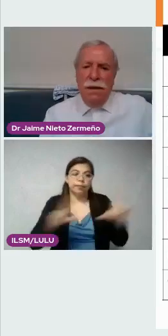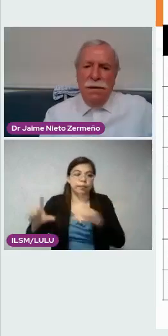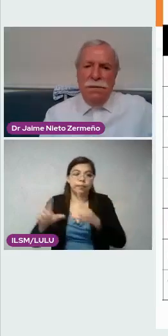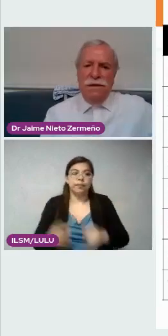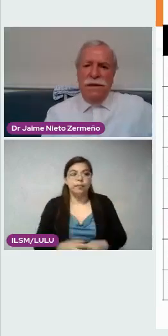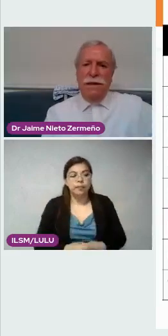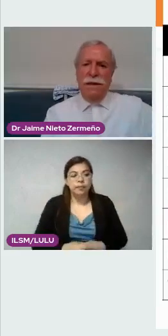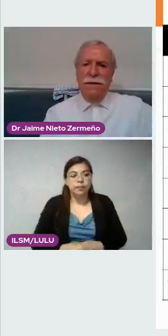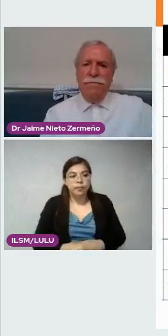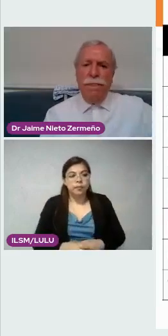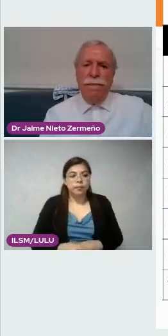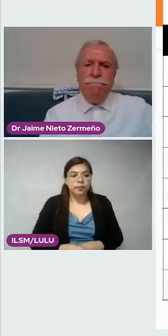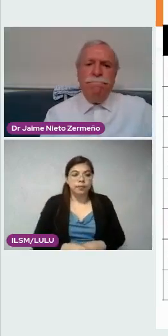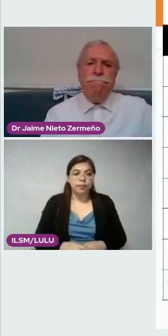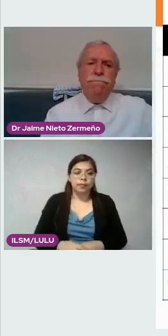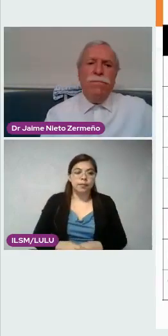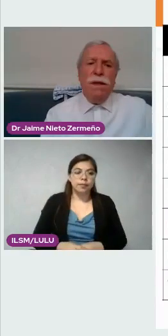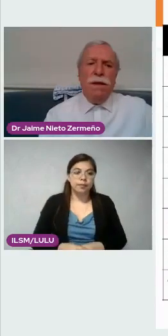El siguiente.